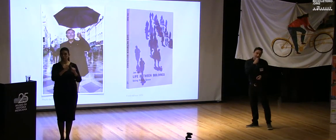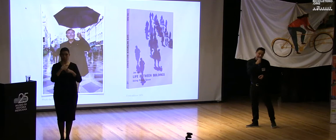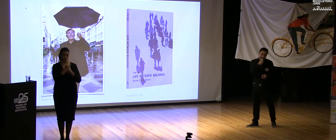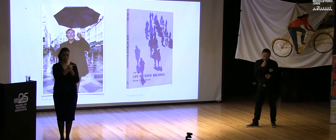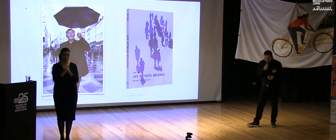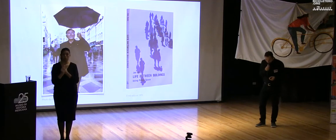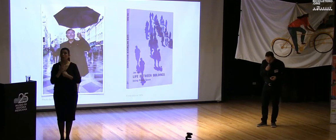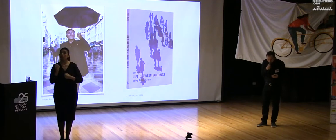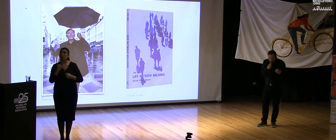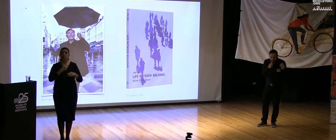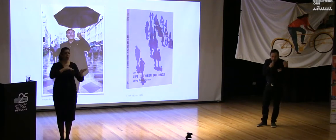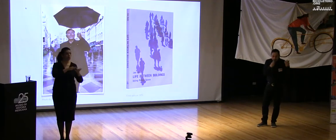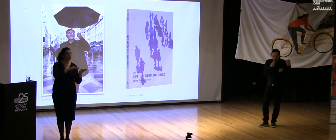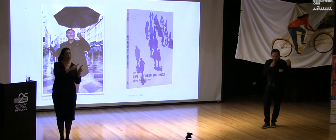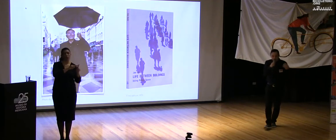ciudades.